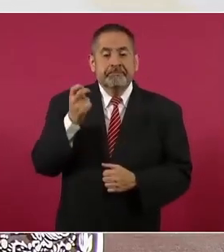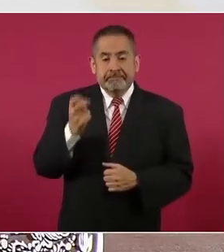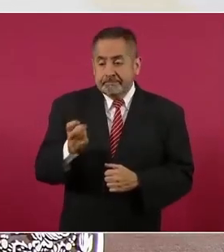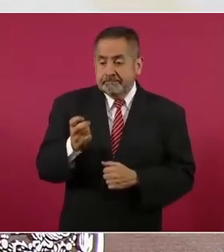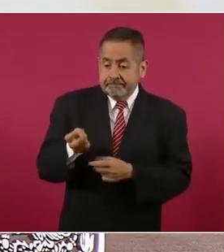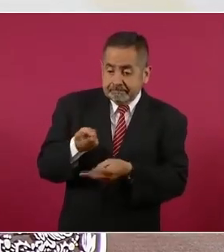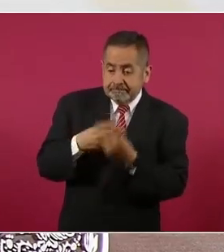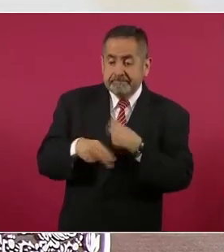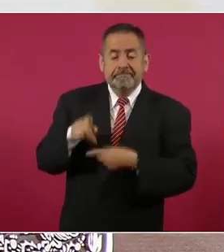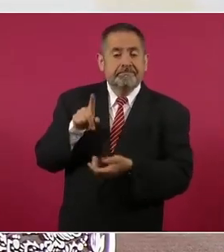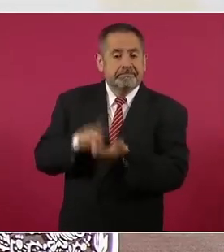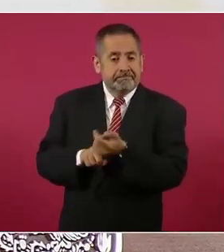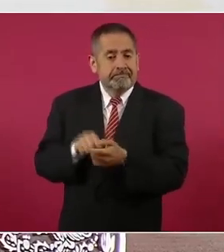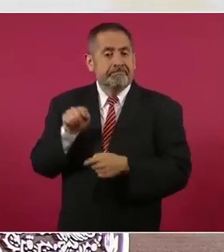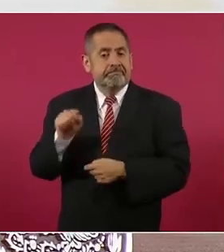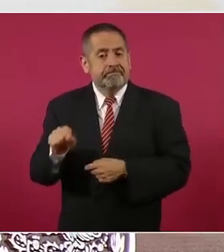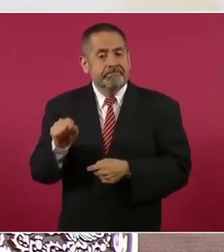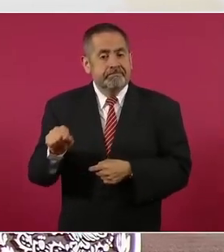Imana